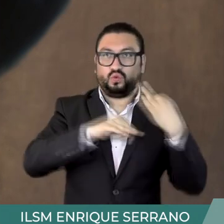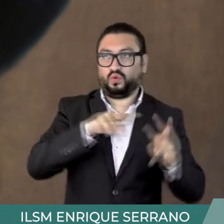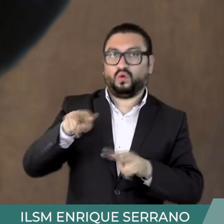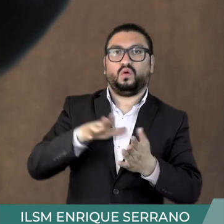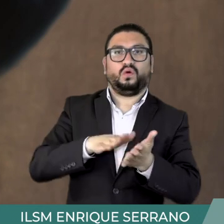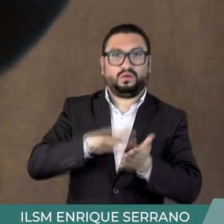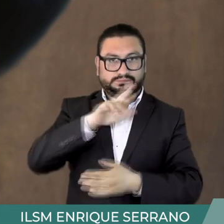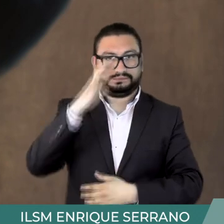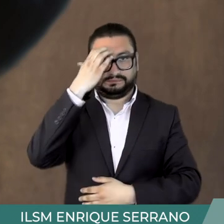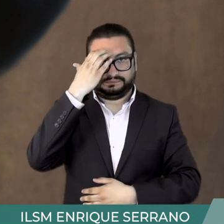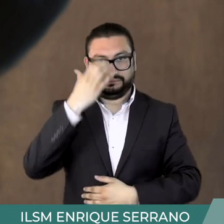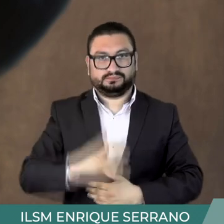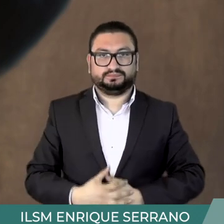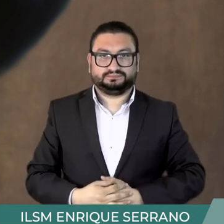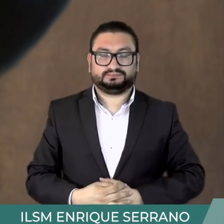México.